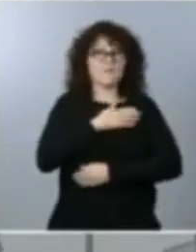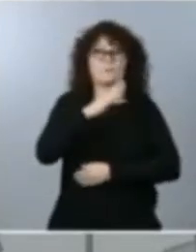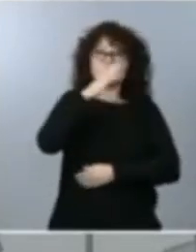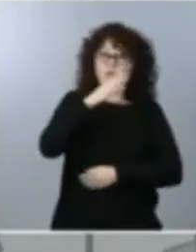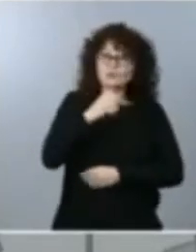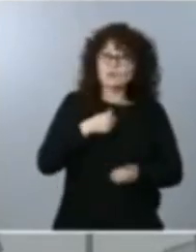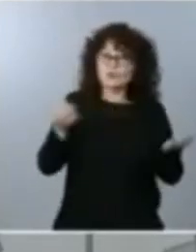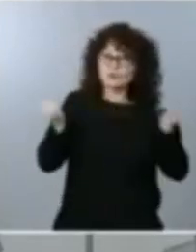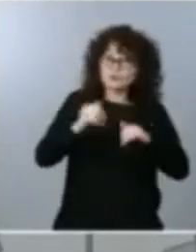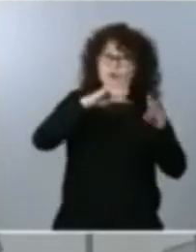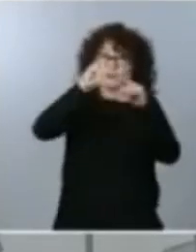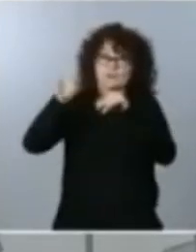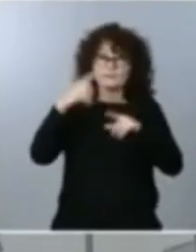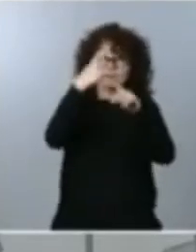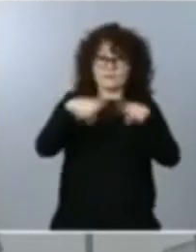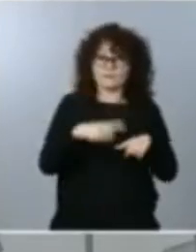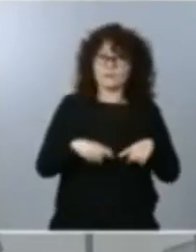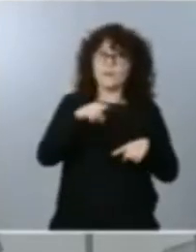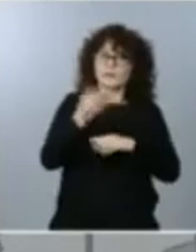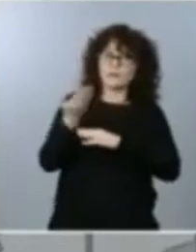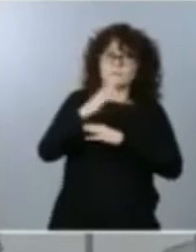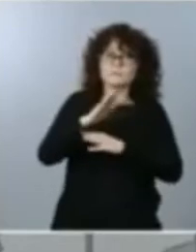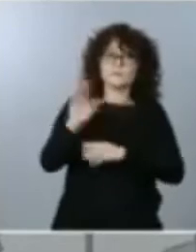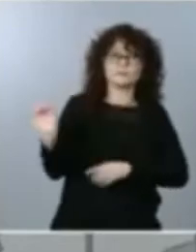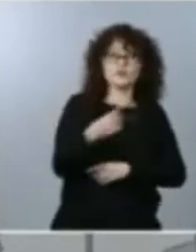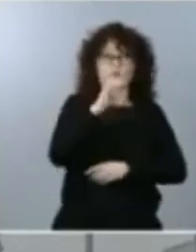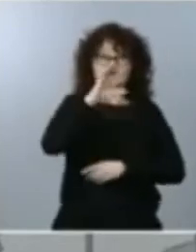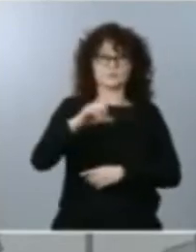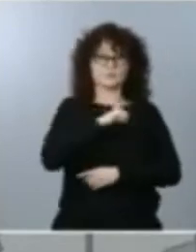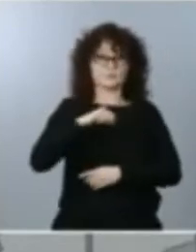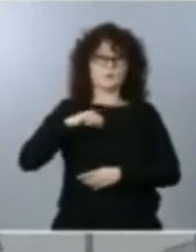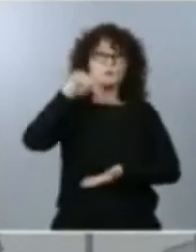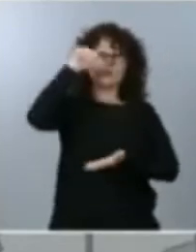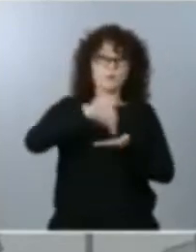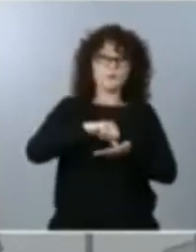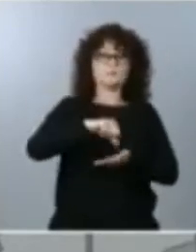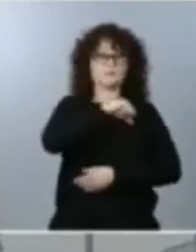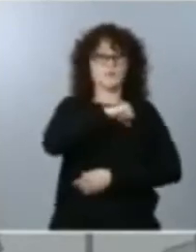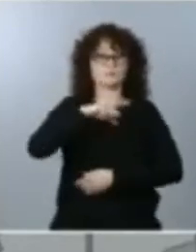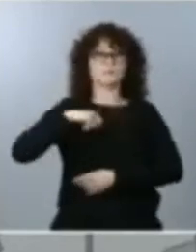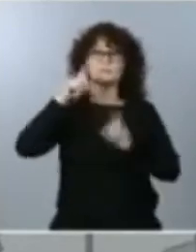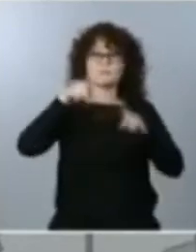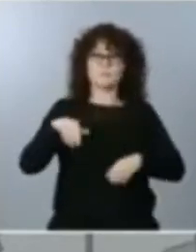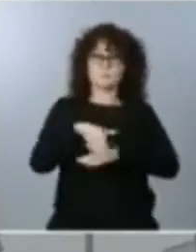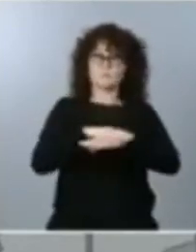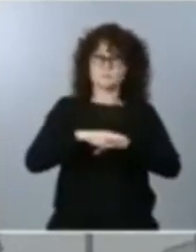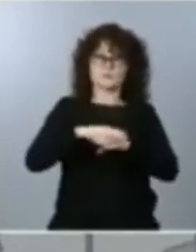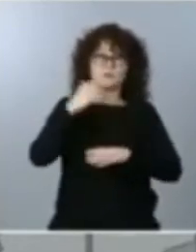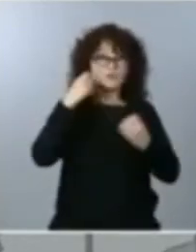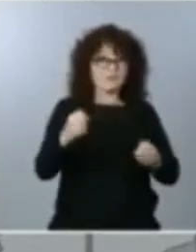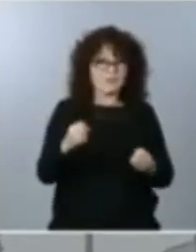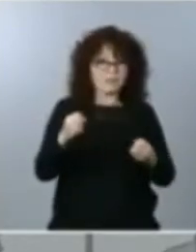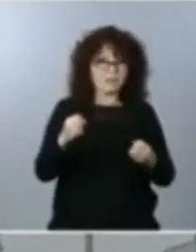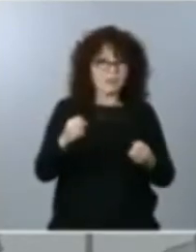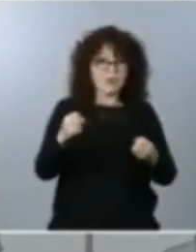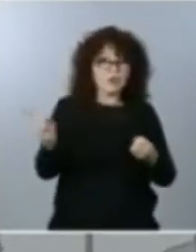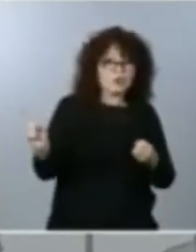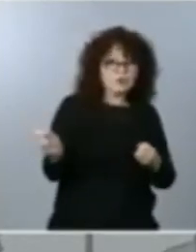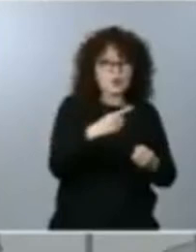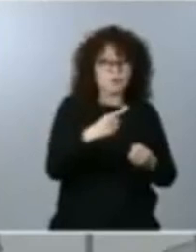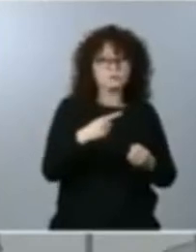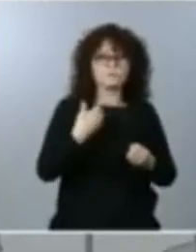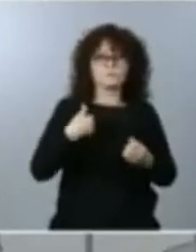insisto, todas las comunidades autónomas, las ciudades autónomas y también el Ministerio de Sanidad, está trabajando ya en una planificación